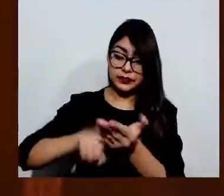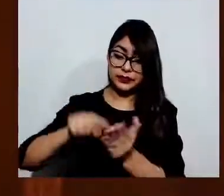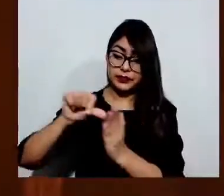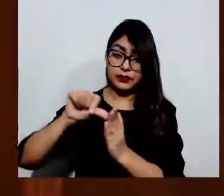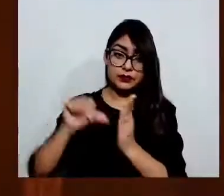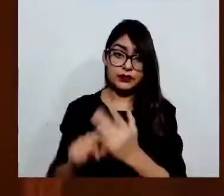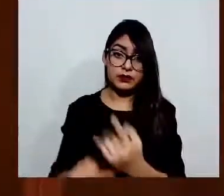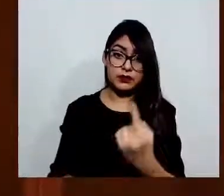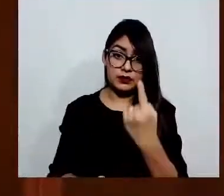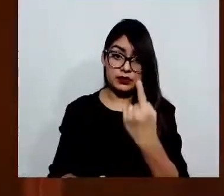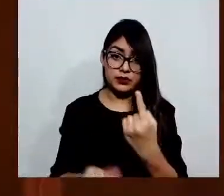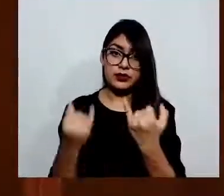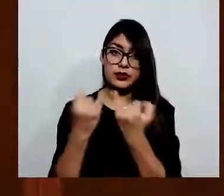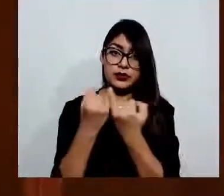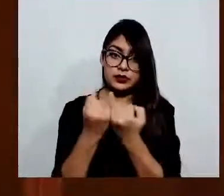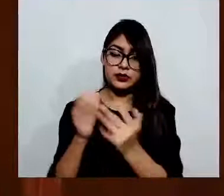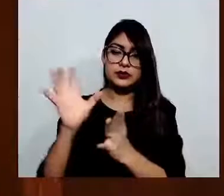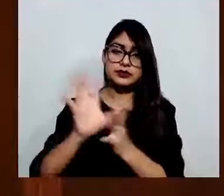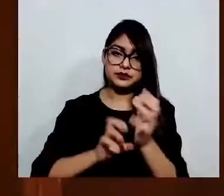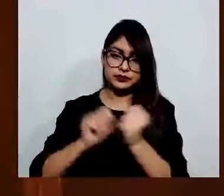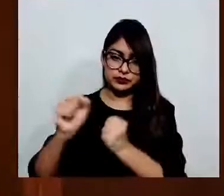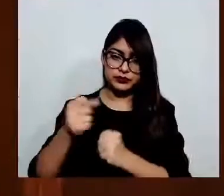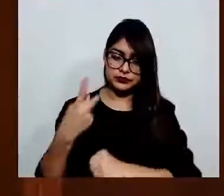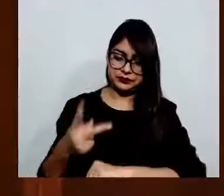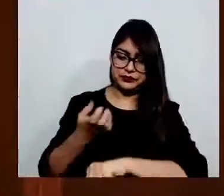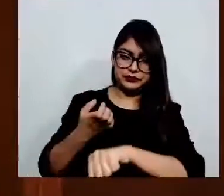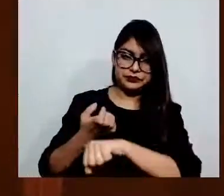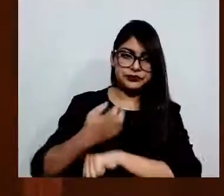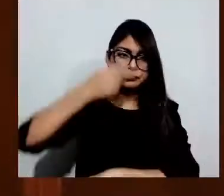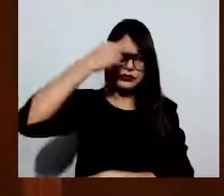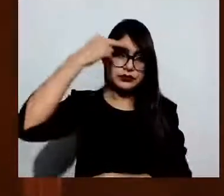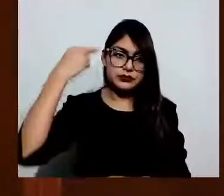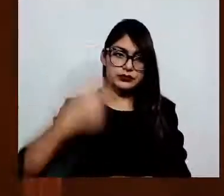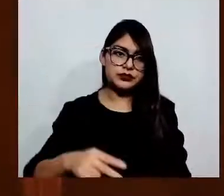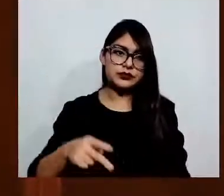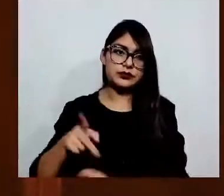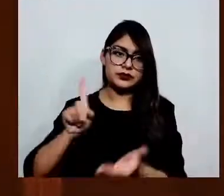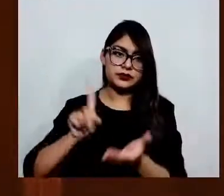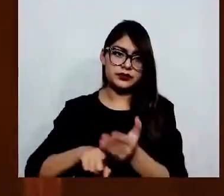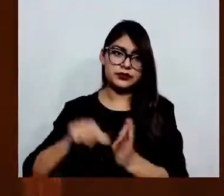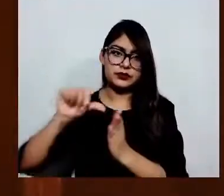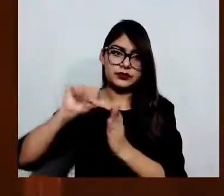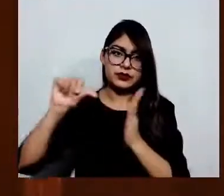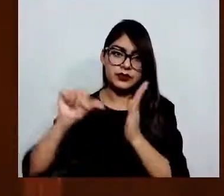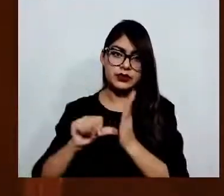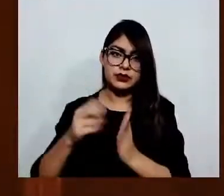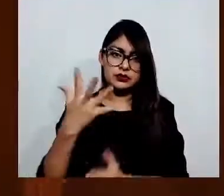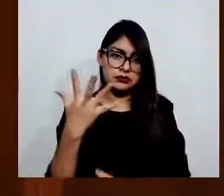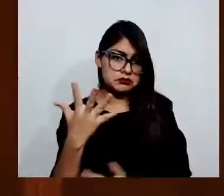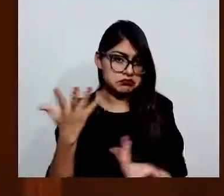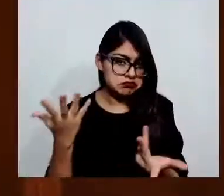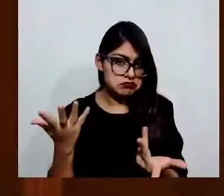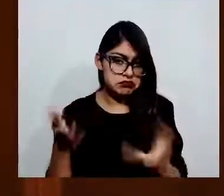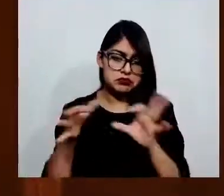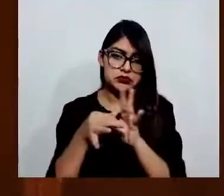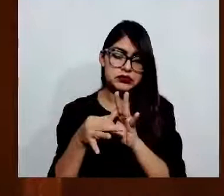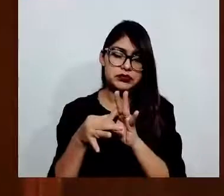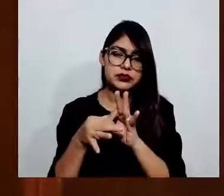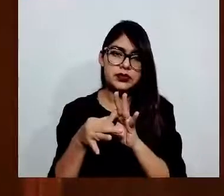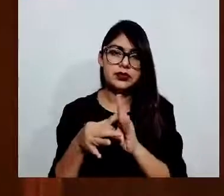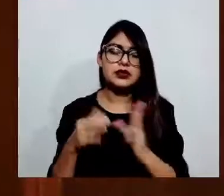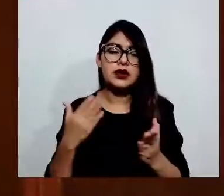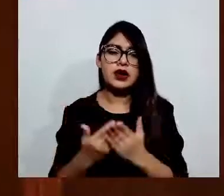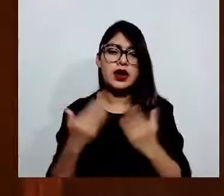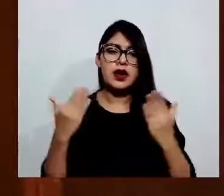del Estado Libre y Soberano de México en su artículo quinto, máximos ordenamientos que establecen